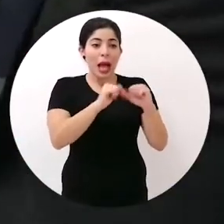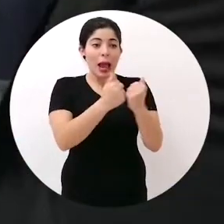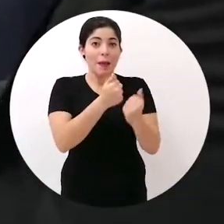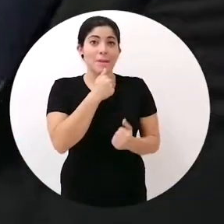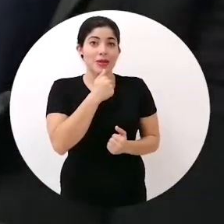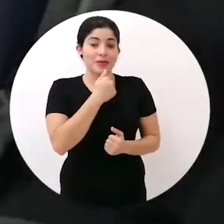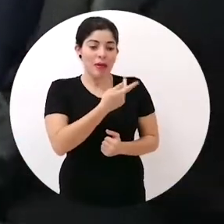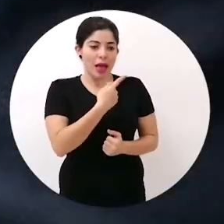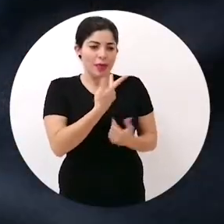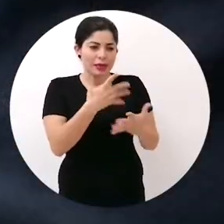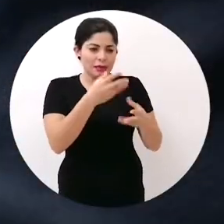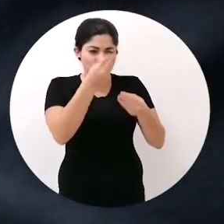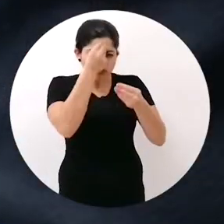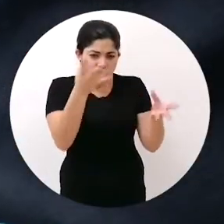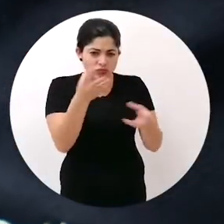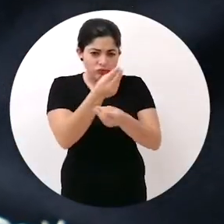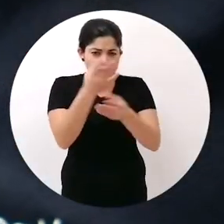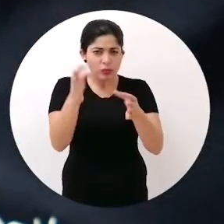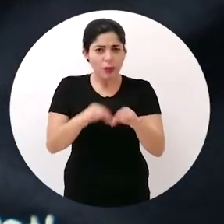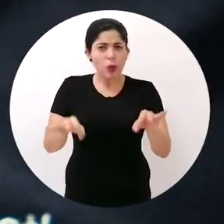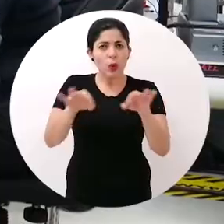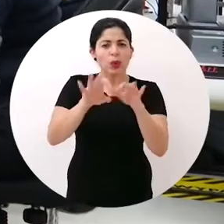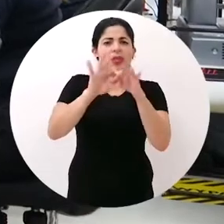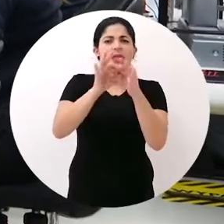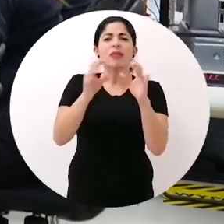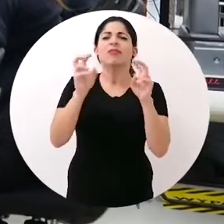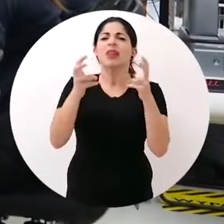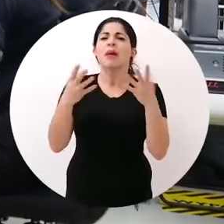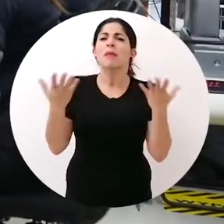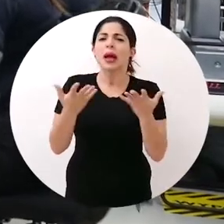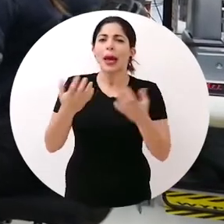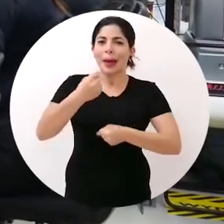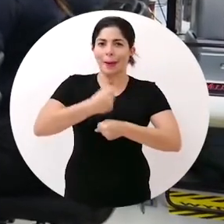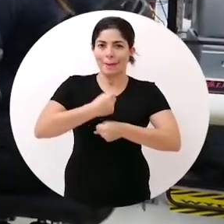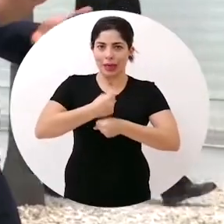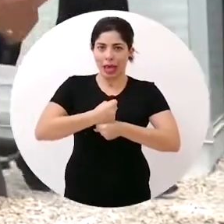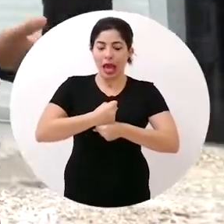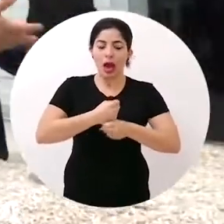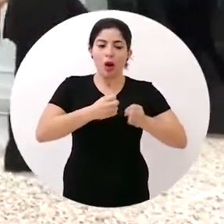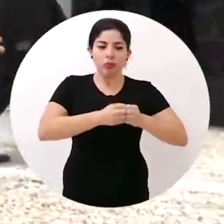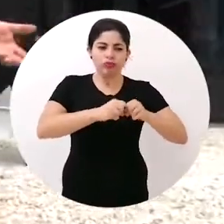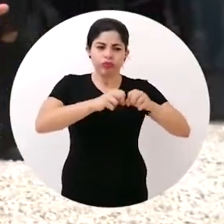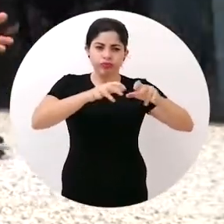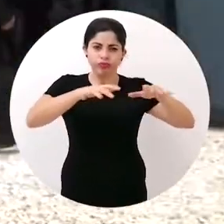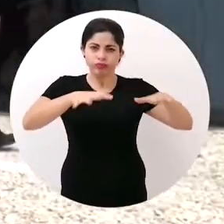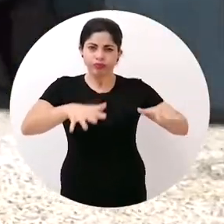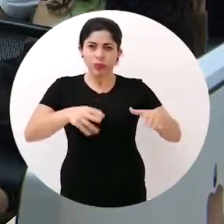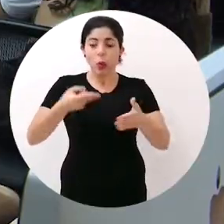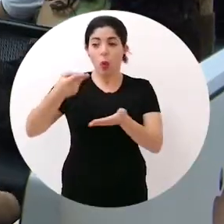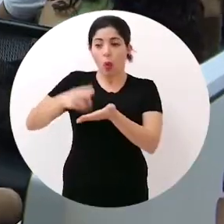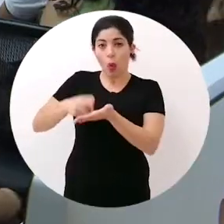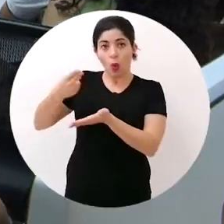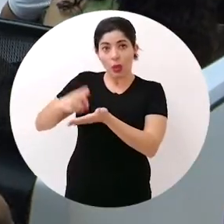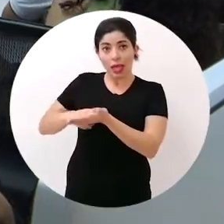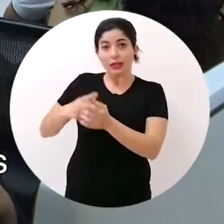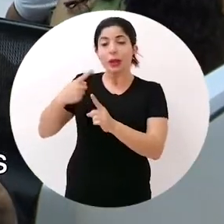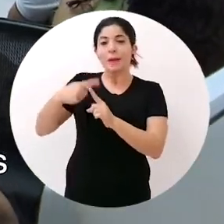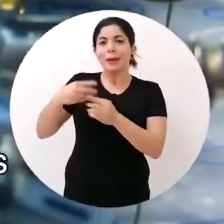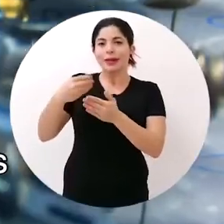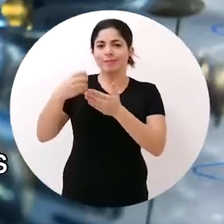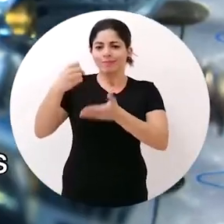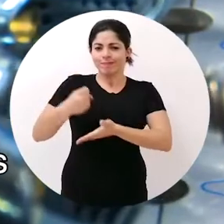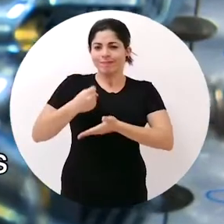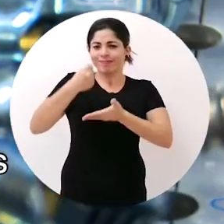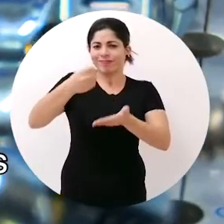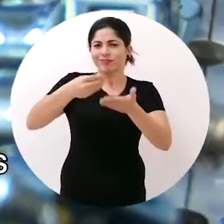sector privado realizamos varios anuncios importantes en materia de empleo, incluyendo expansiones, contrataciones e